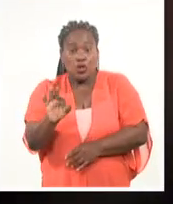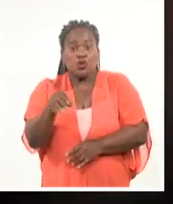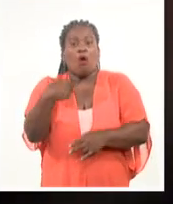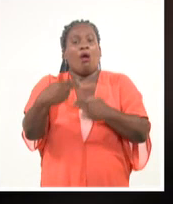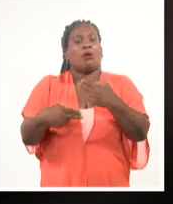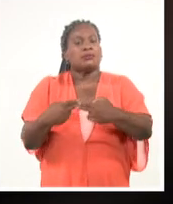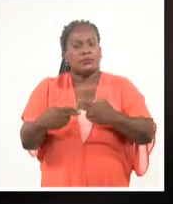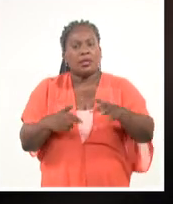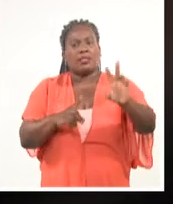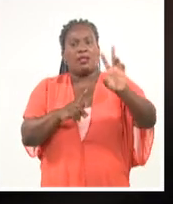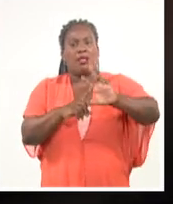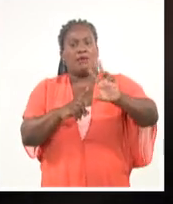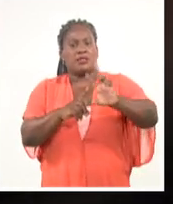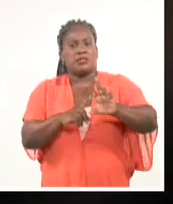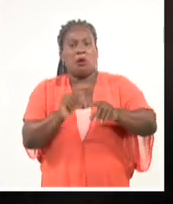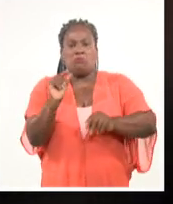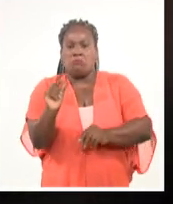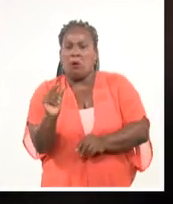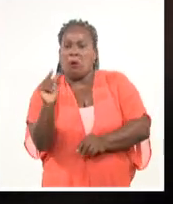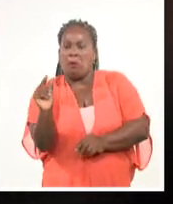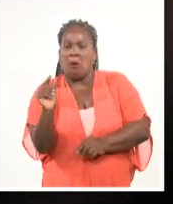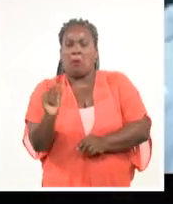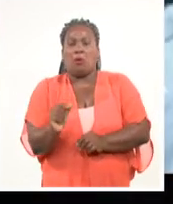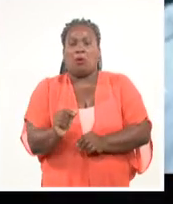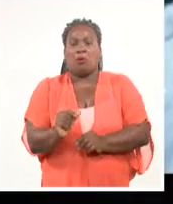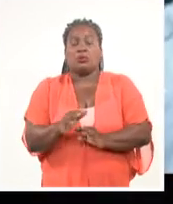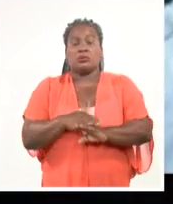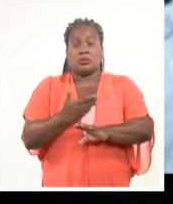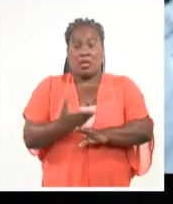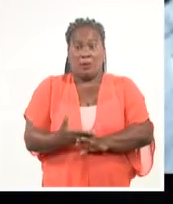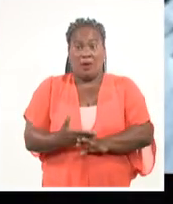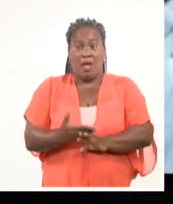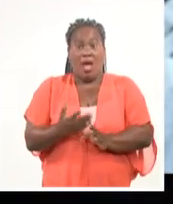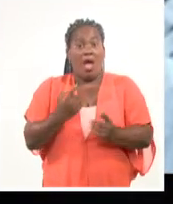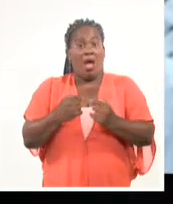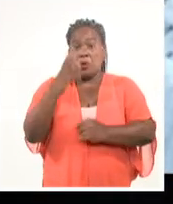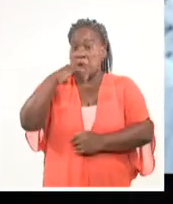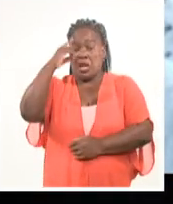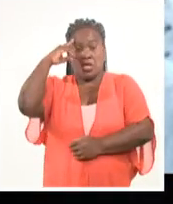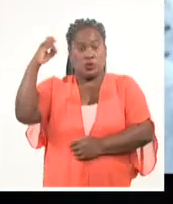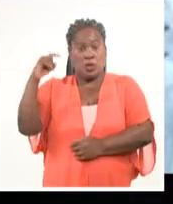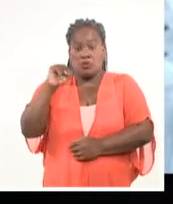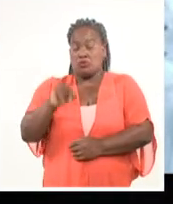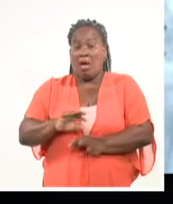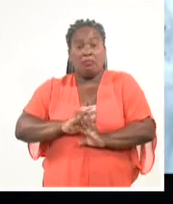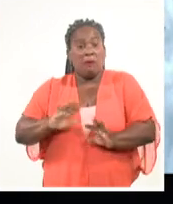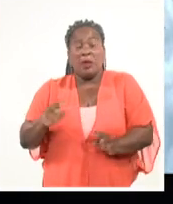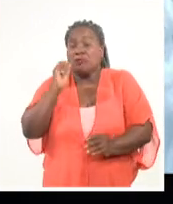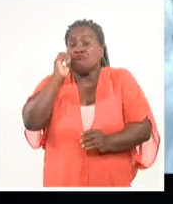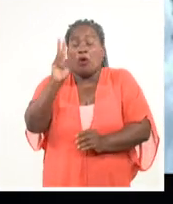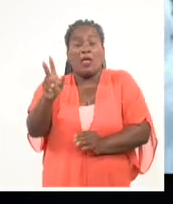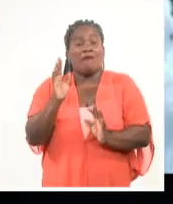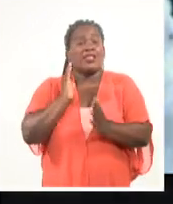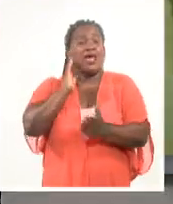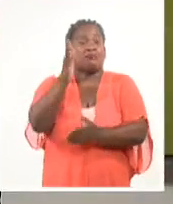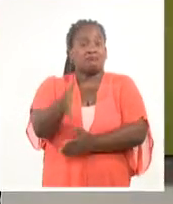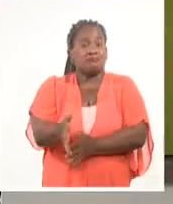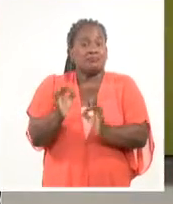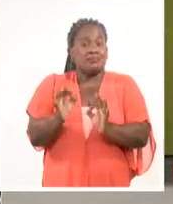A partir de ahí, de esa década, lo que no fuera un sueño de vocación se convirtió en la carrera de la vida de Manuel Porto.